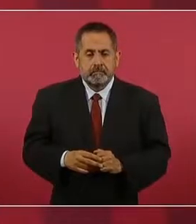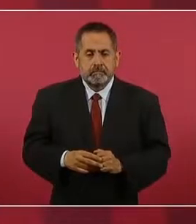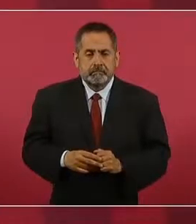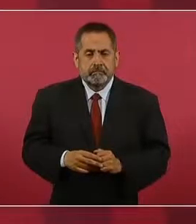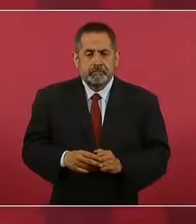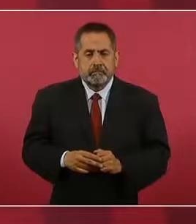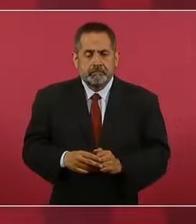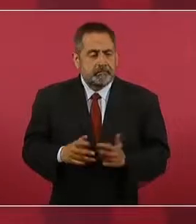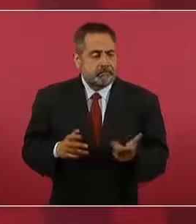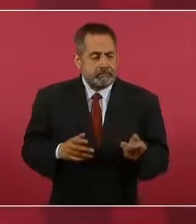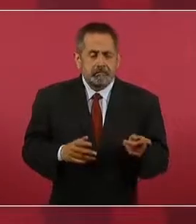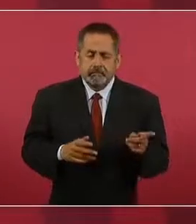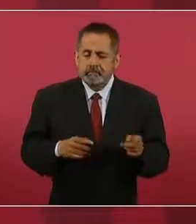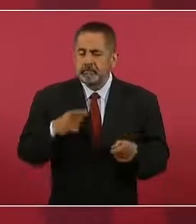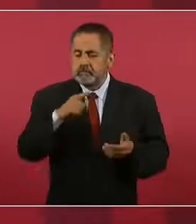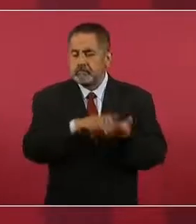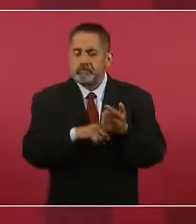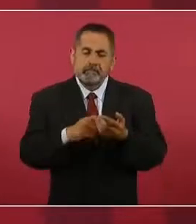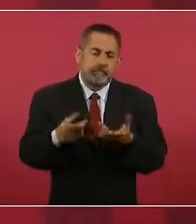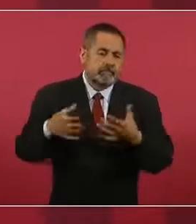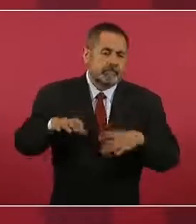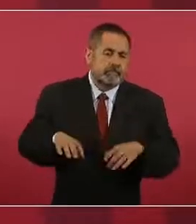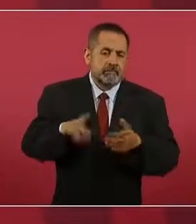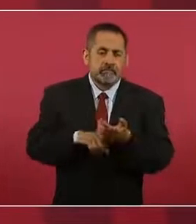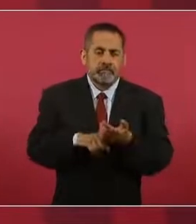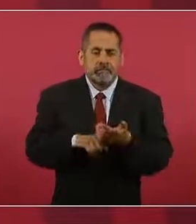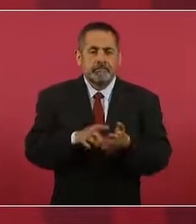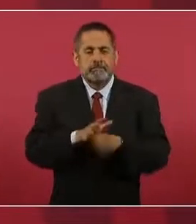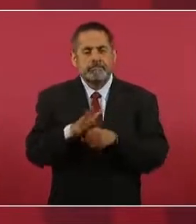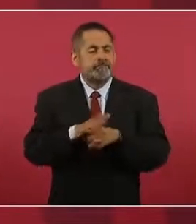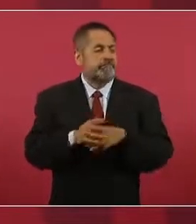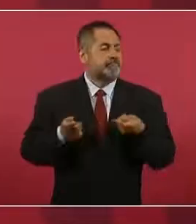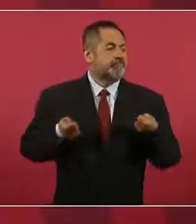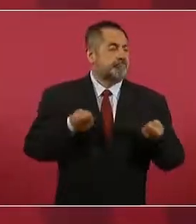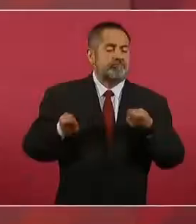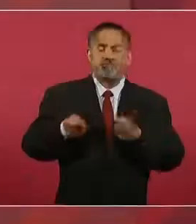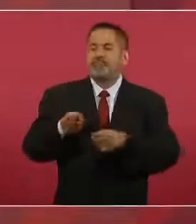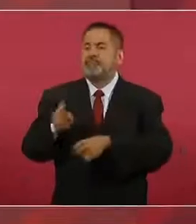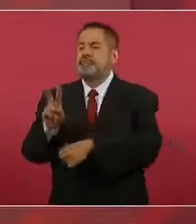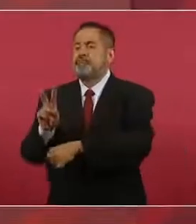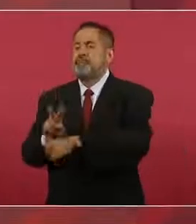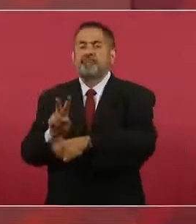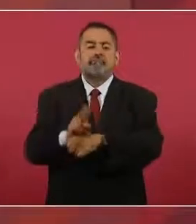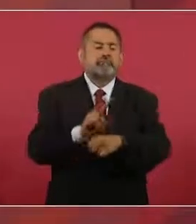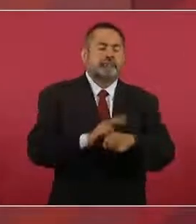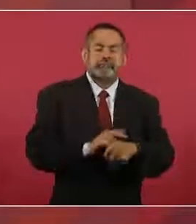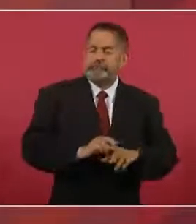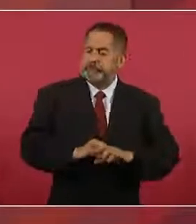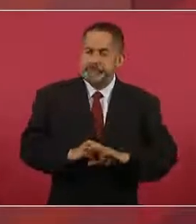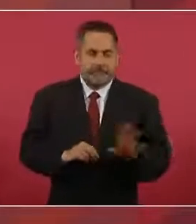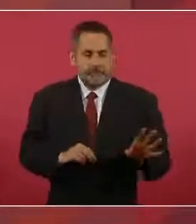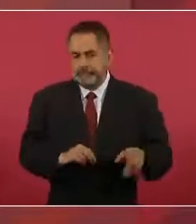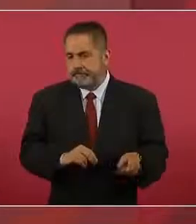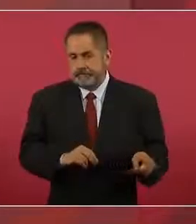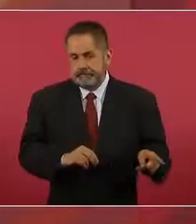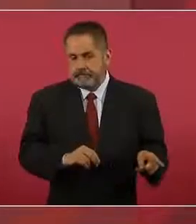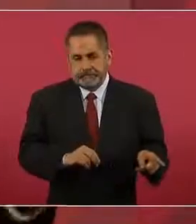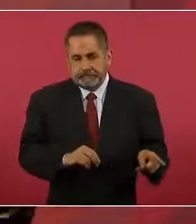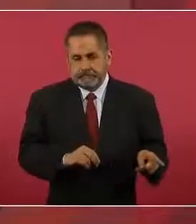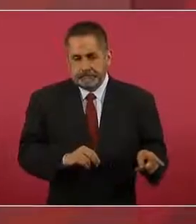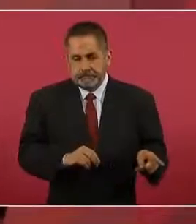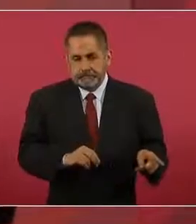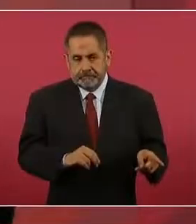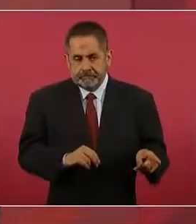Lo que querían era tener control. ¿Por qué? Porque